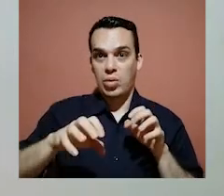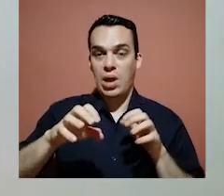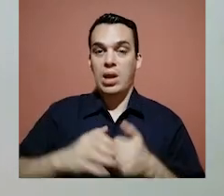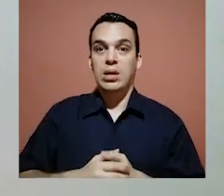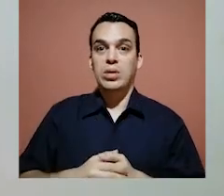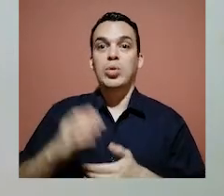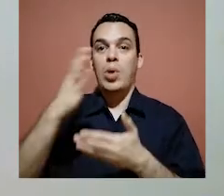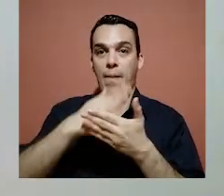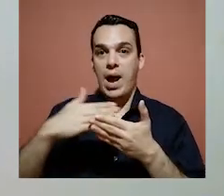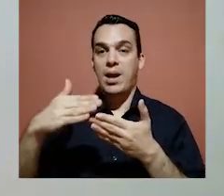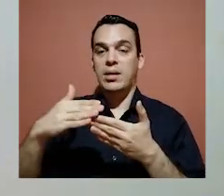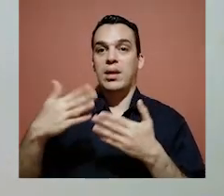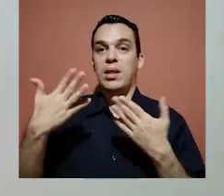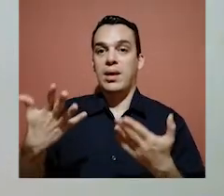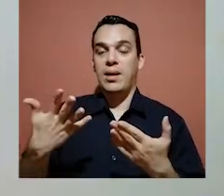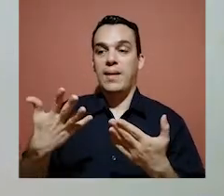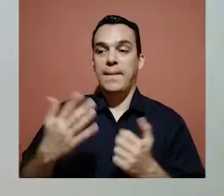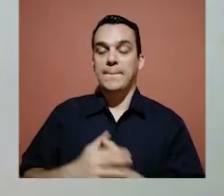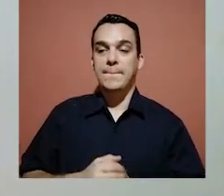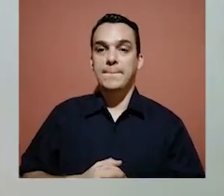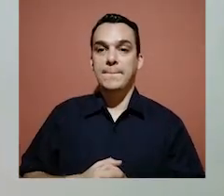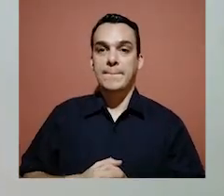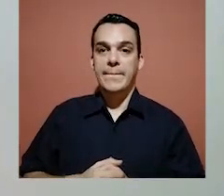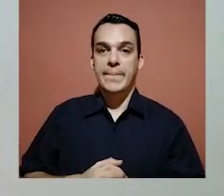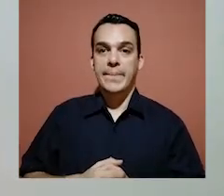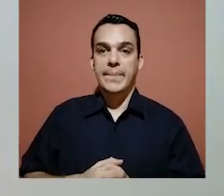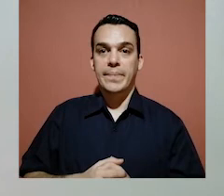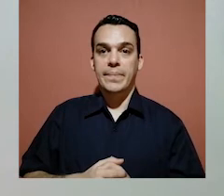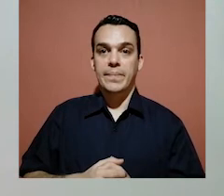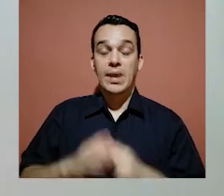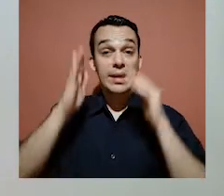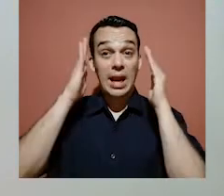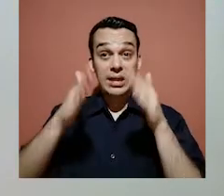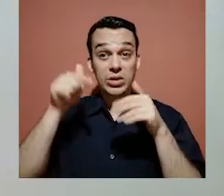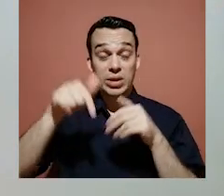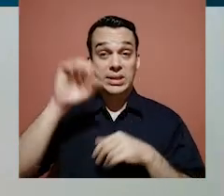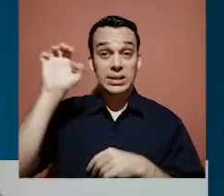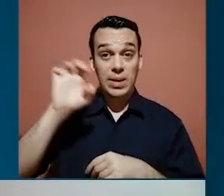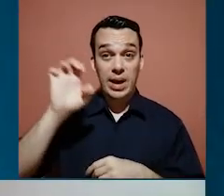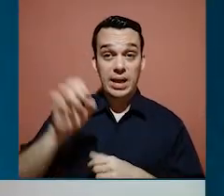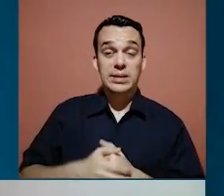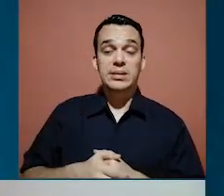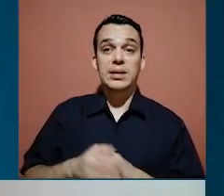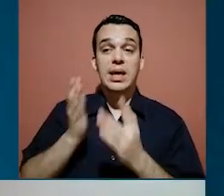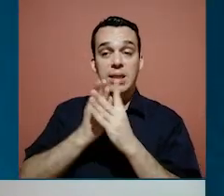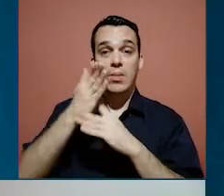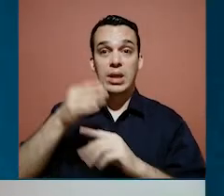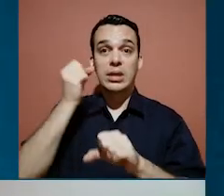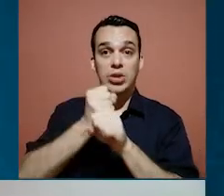una parte de la atención de estas emergencias,